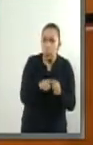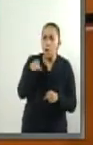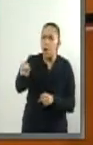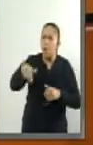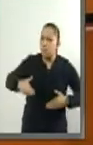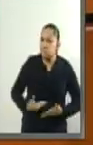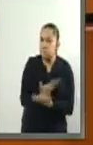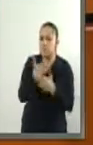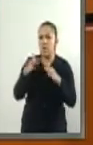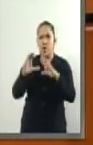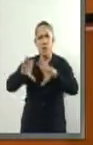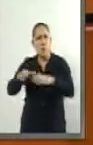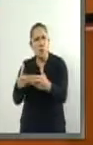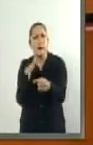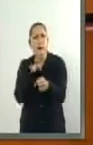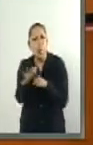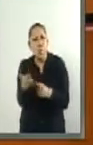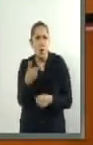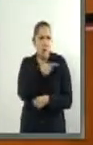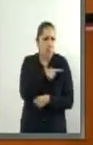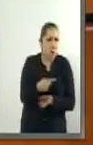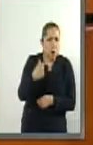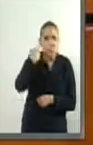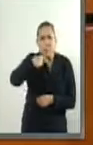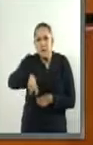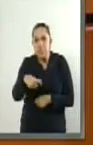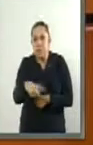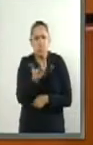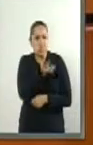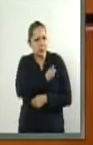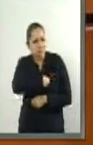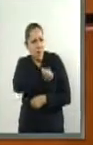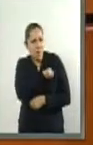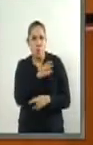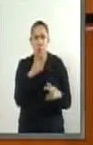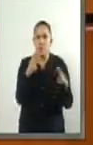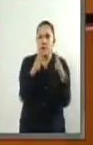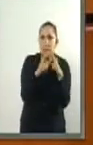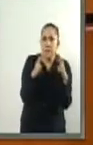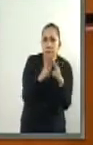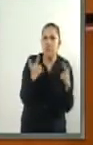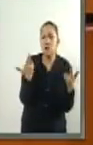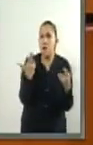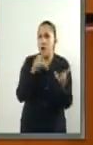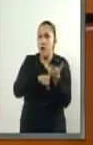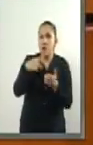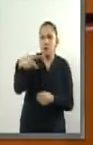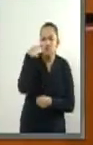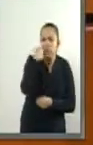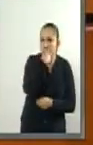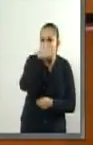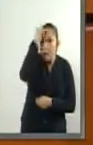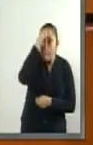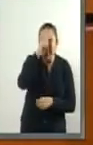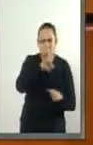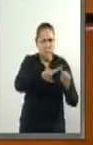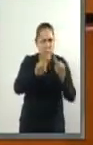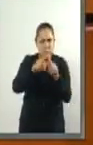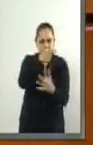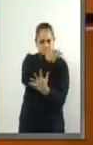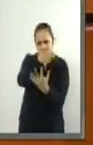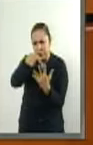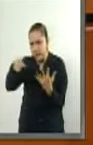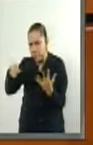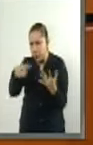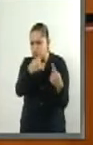condición social salud religión u opinión se encuentran con algún tipo de desventaja